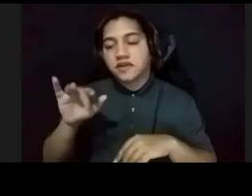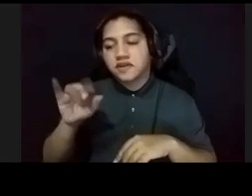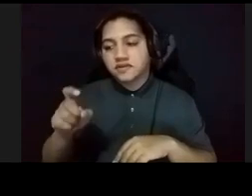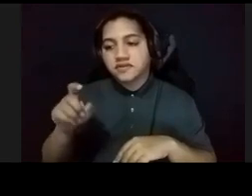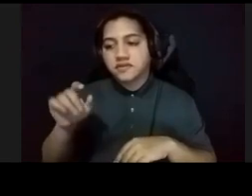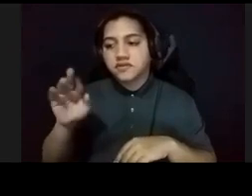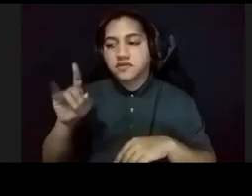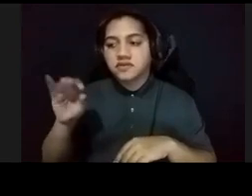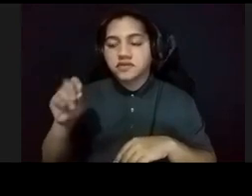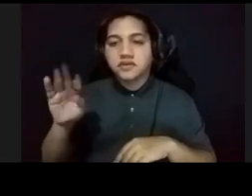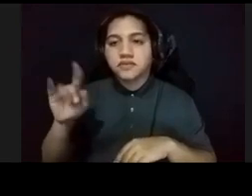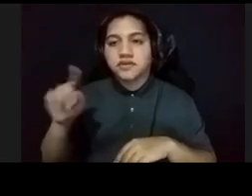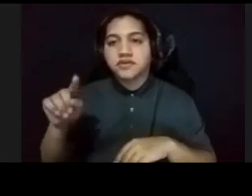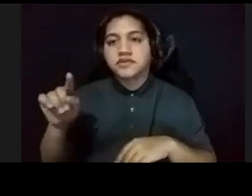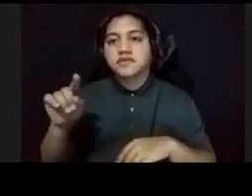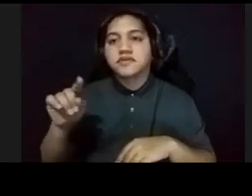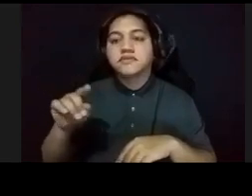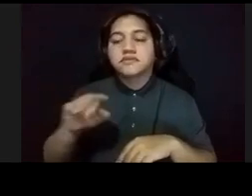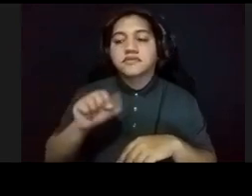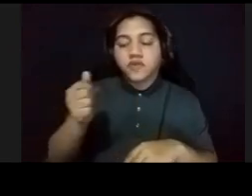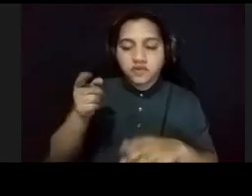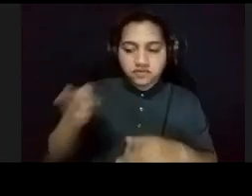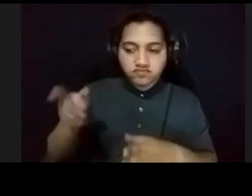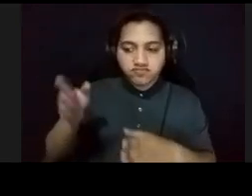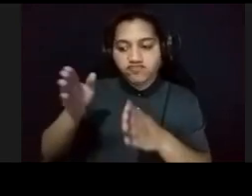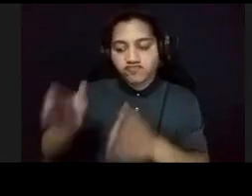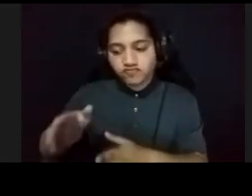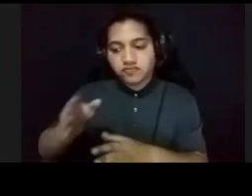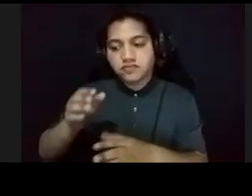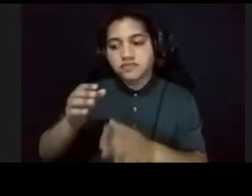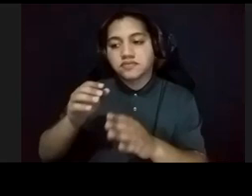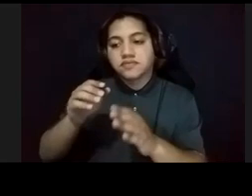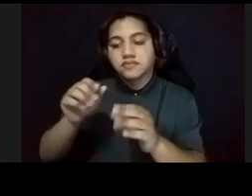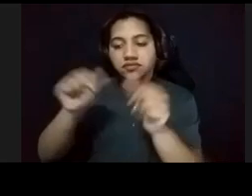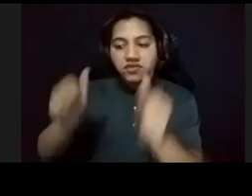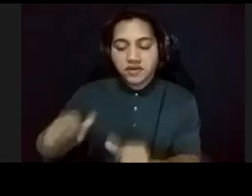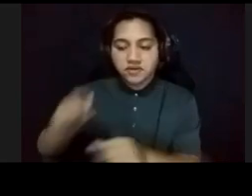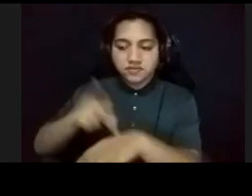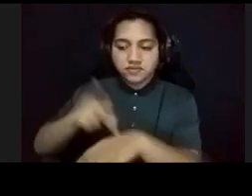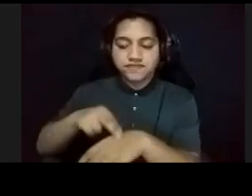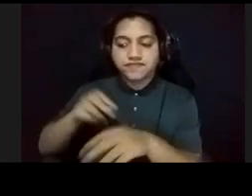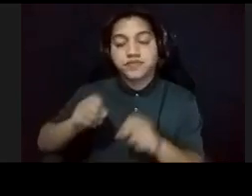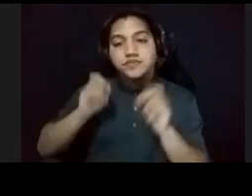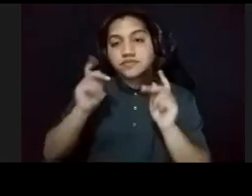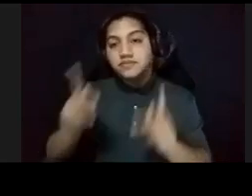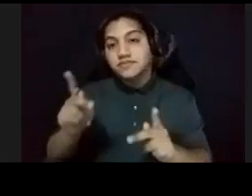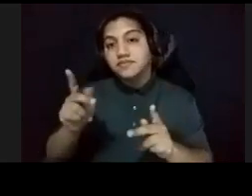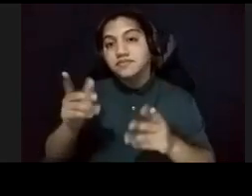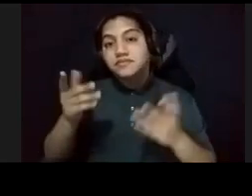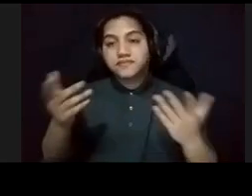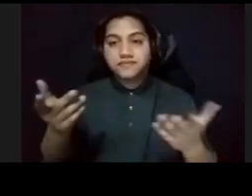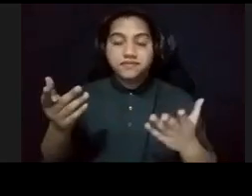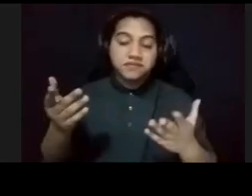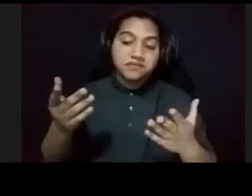antes de que falleciera, otra figura, también de la plástica, puertorriqueña, y son oportunidades, que, pues, que se le